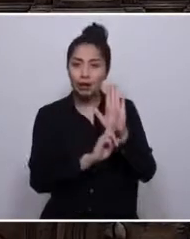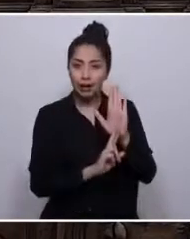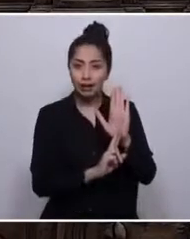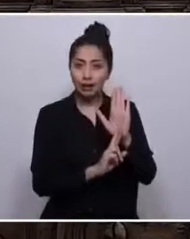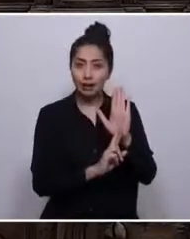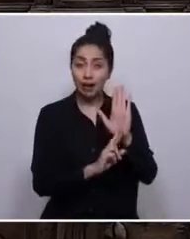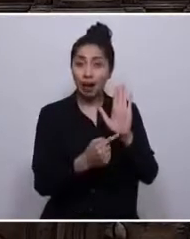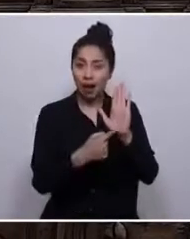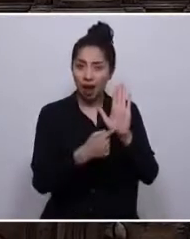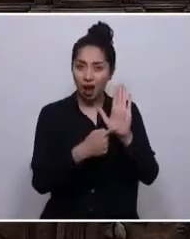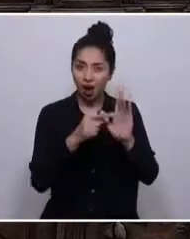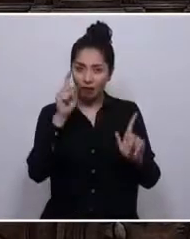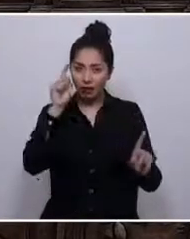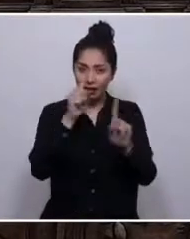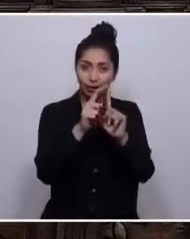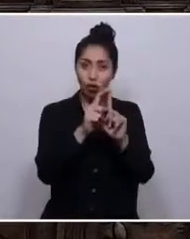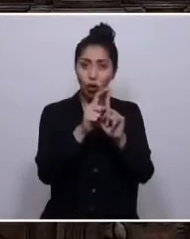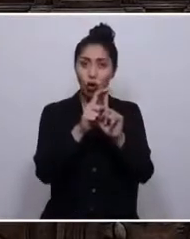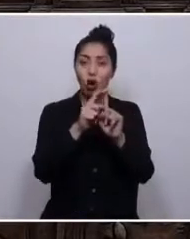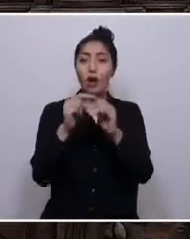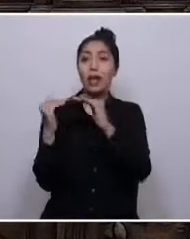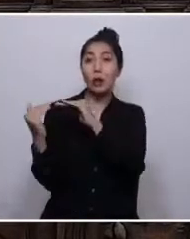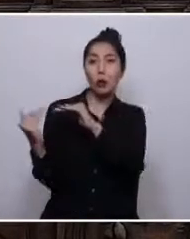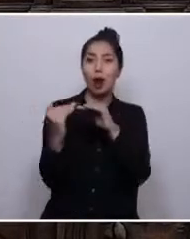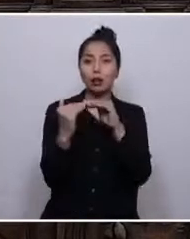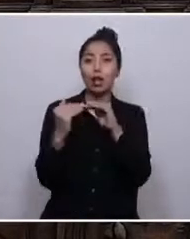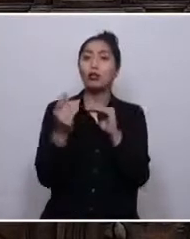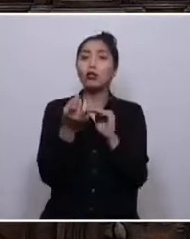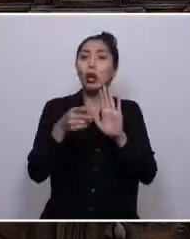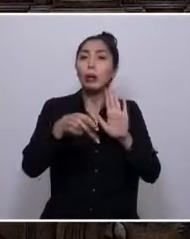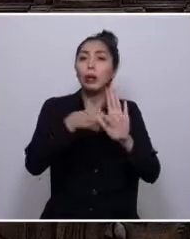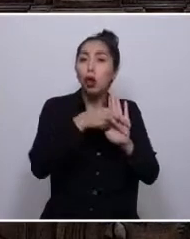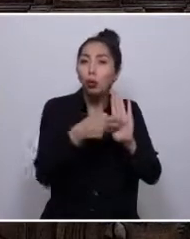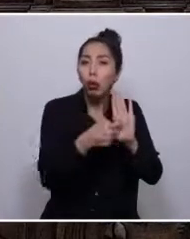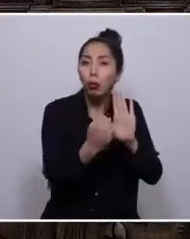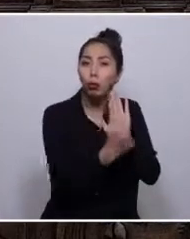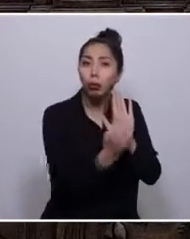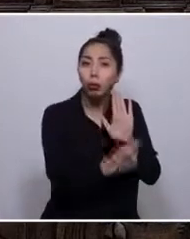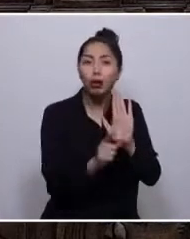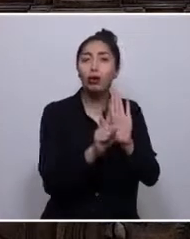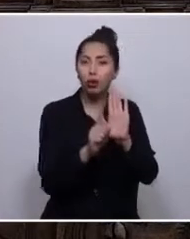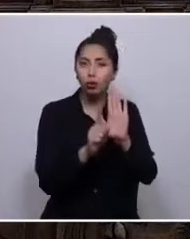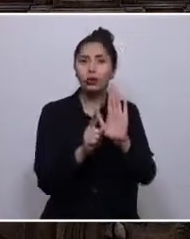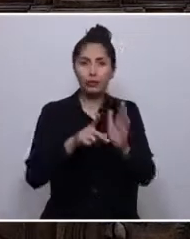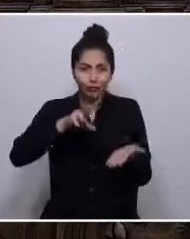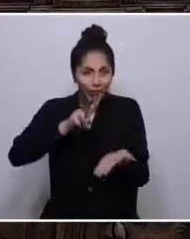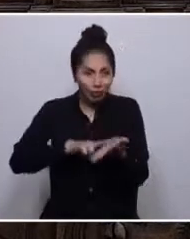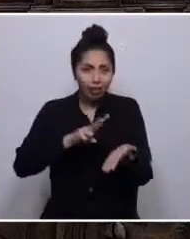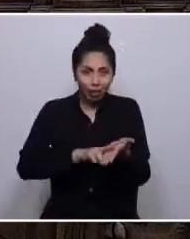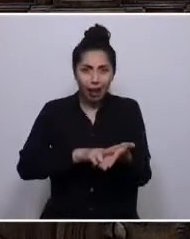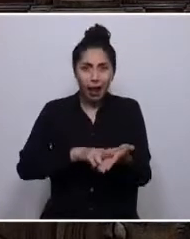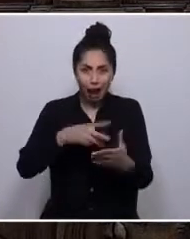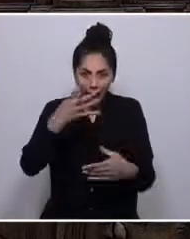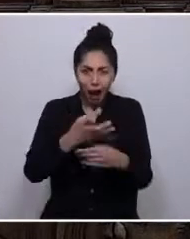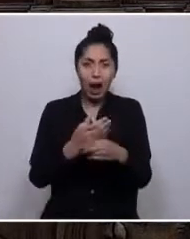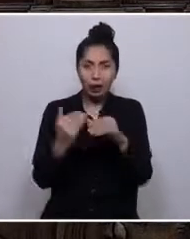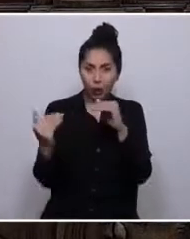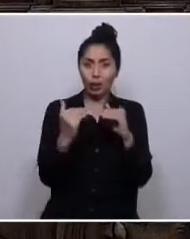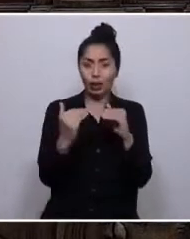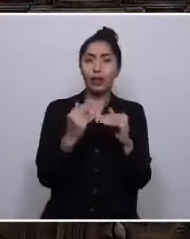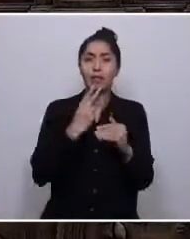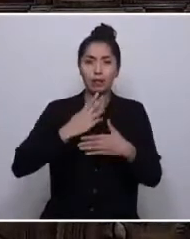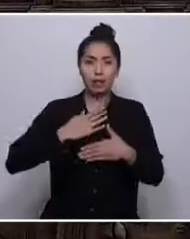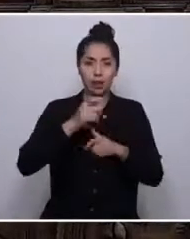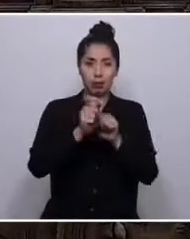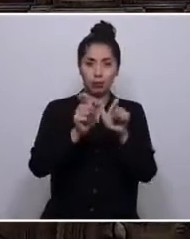igualdad no solo sea una norma vacía, sino que se refleje en la vida de las personas. No queremos un sistema en que solo gocen de